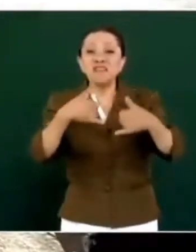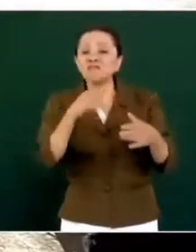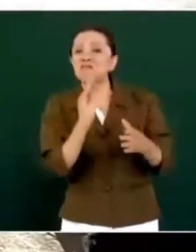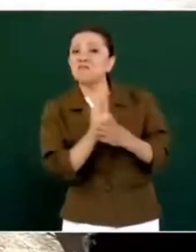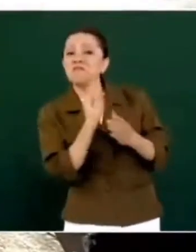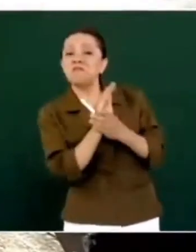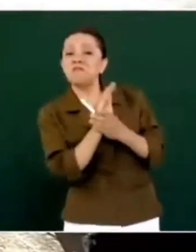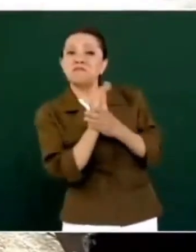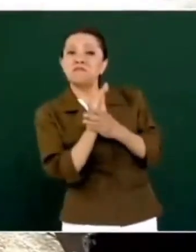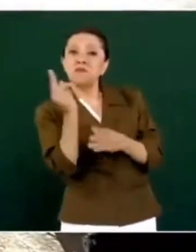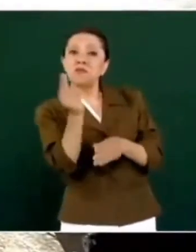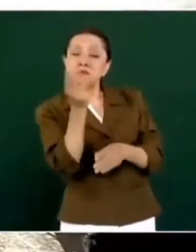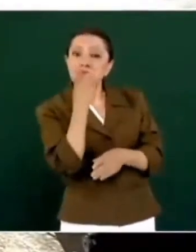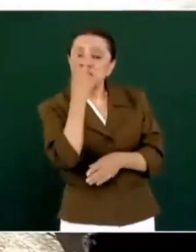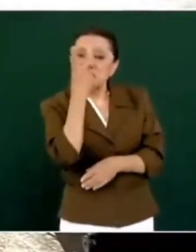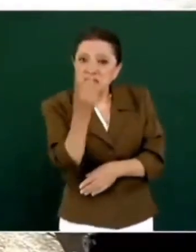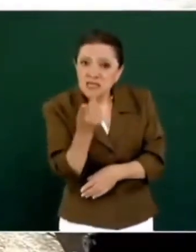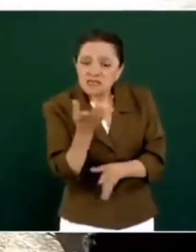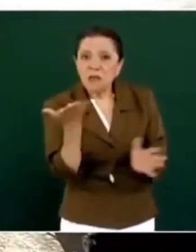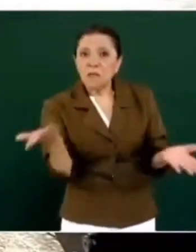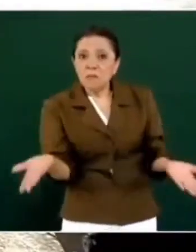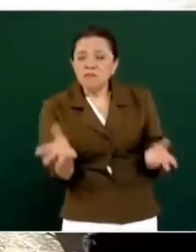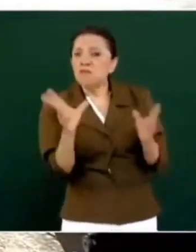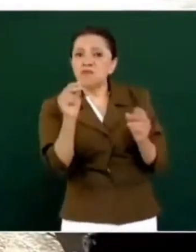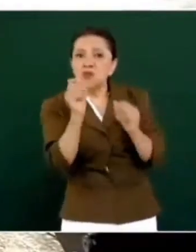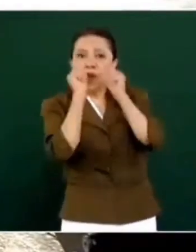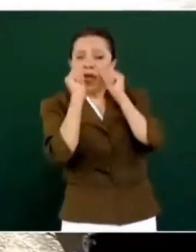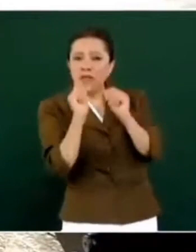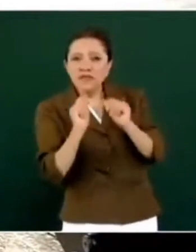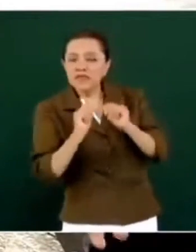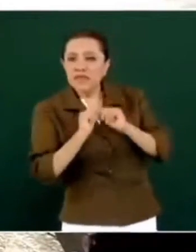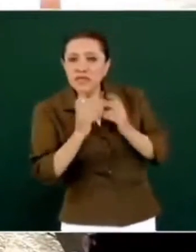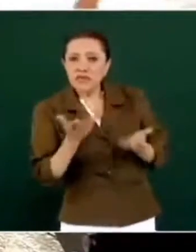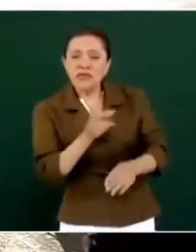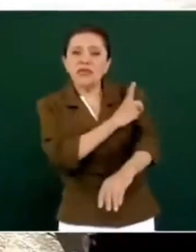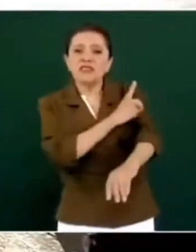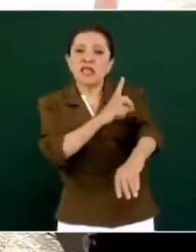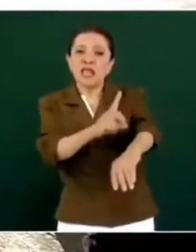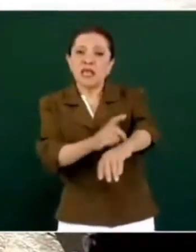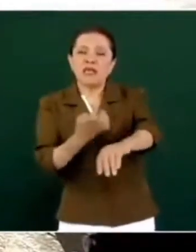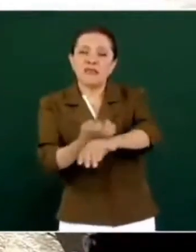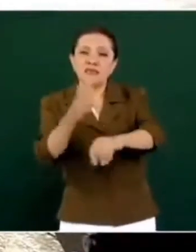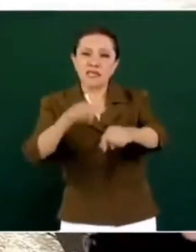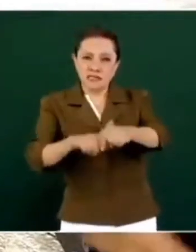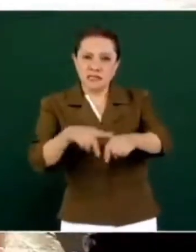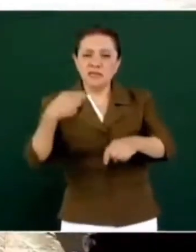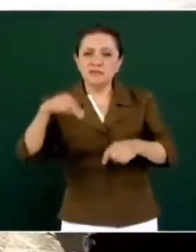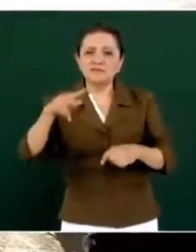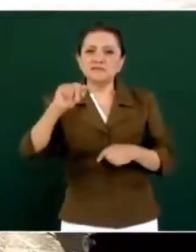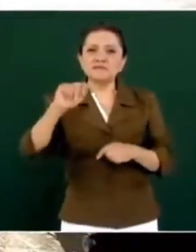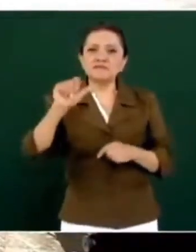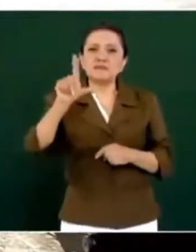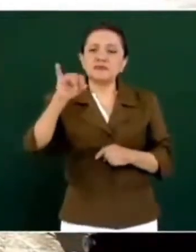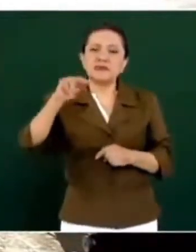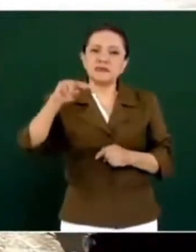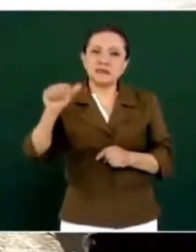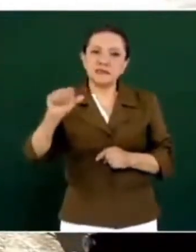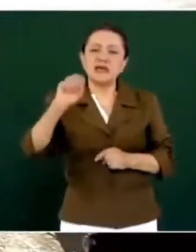diciendo, no no los atienden, la delegada estatal Talina Sámano no